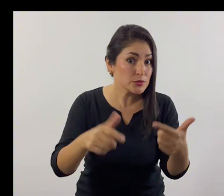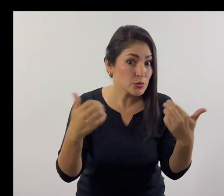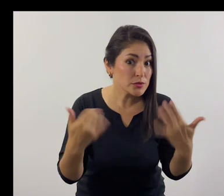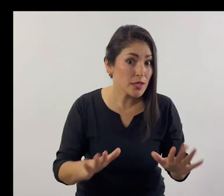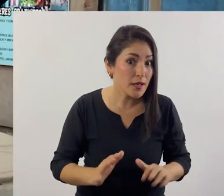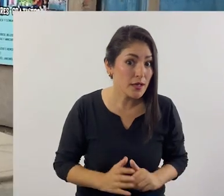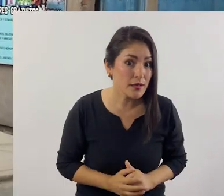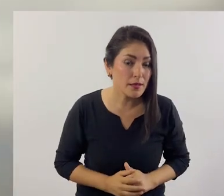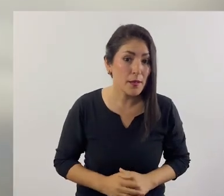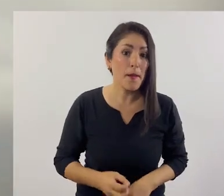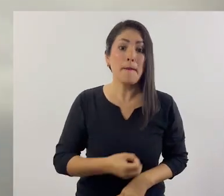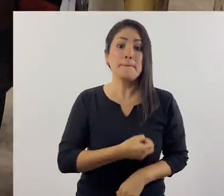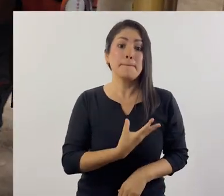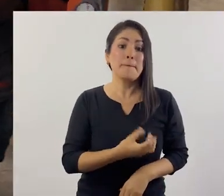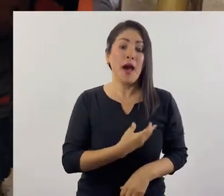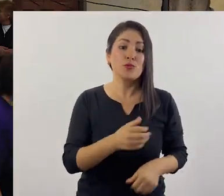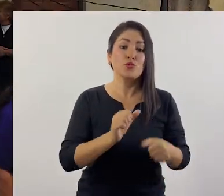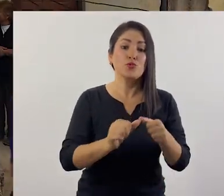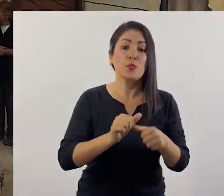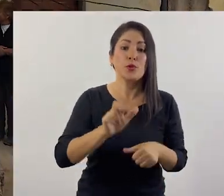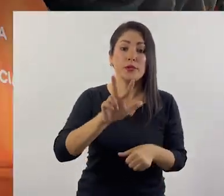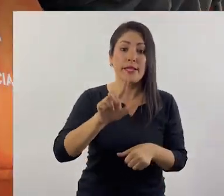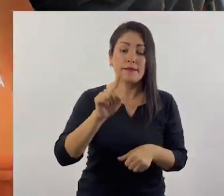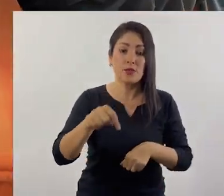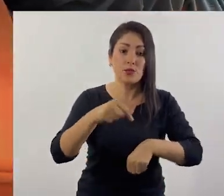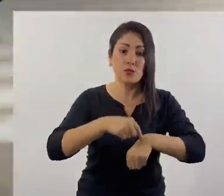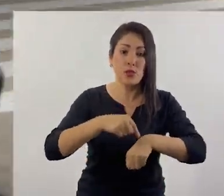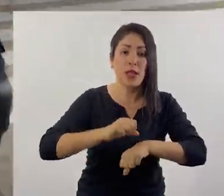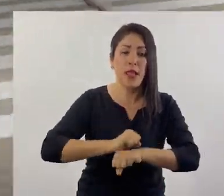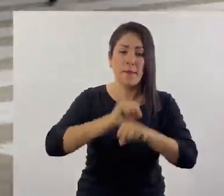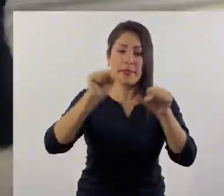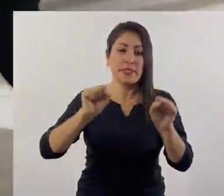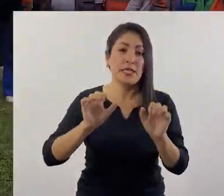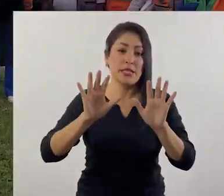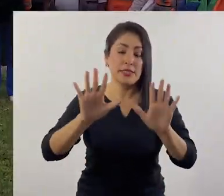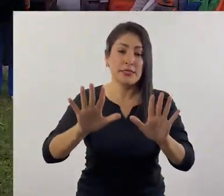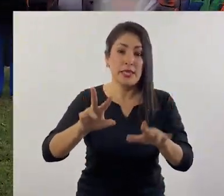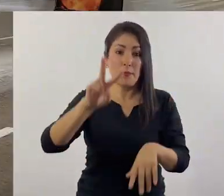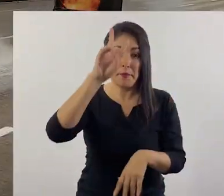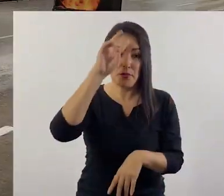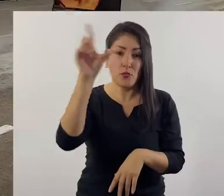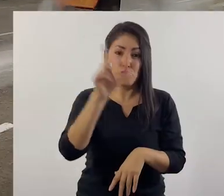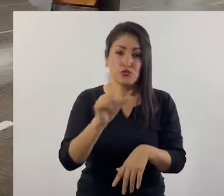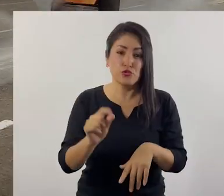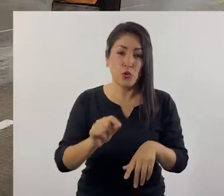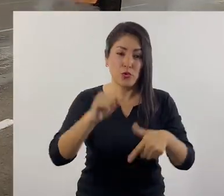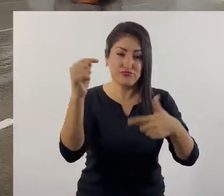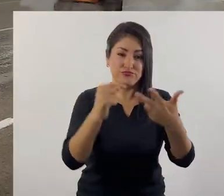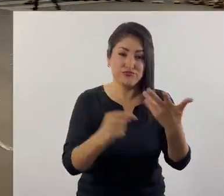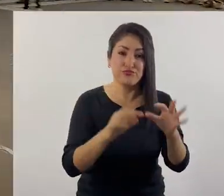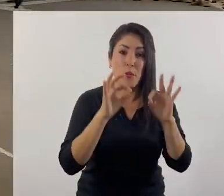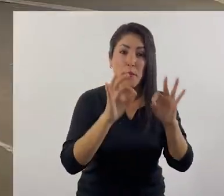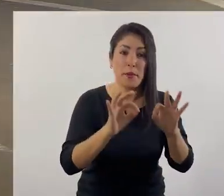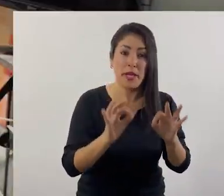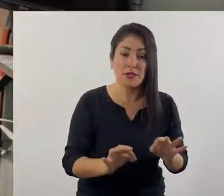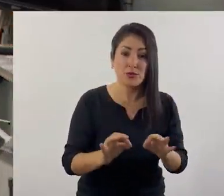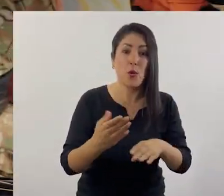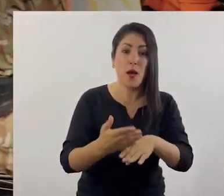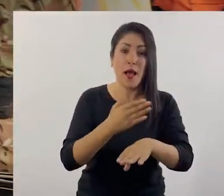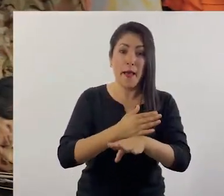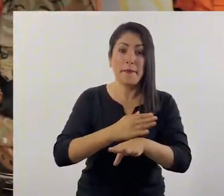para actuar? Este 31 de mayo, a las 10 de la mañana, participa del Simulacro Nacional